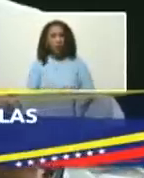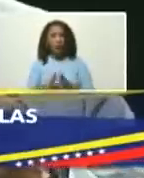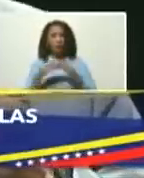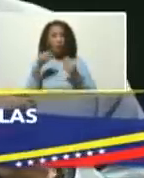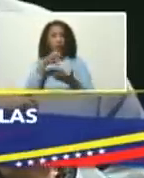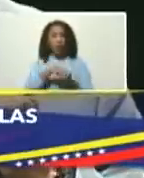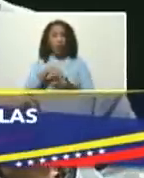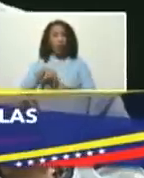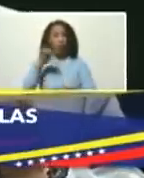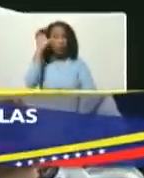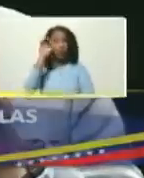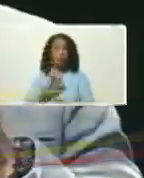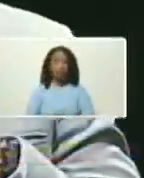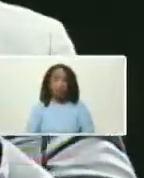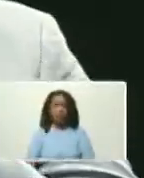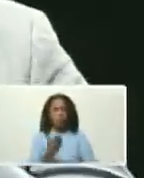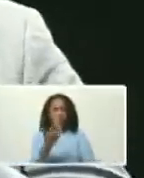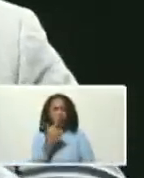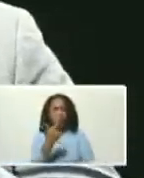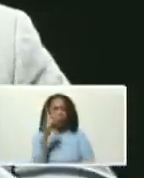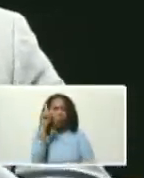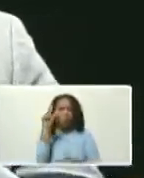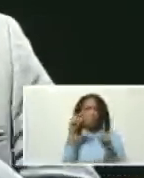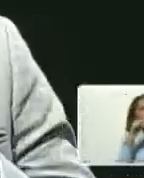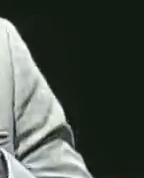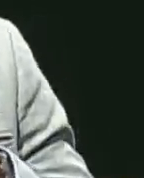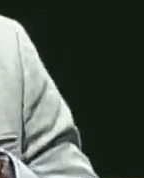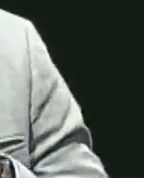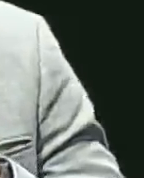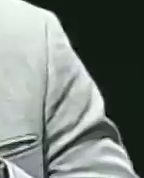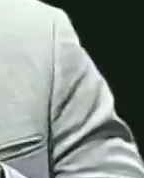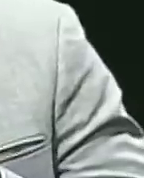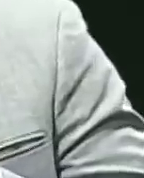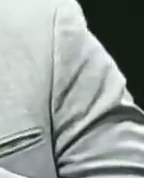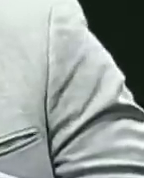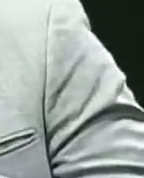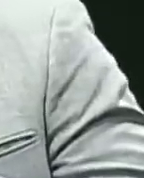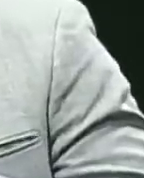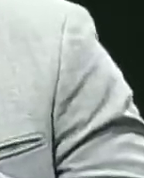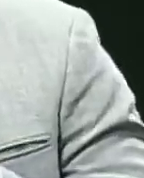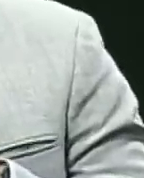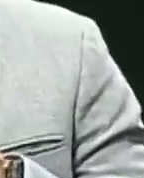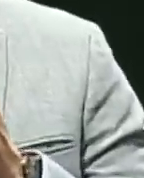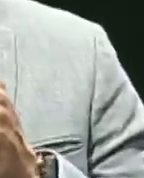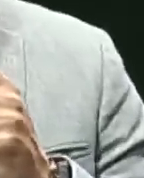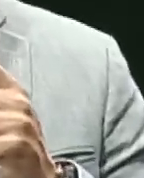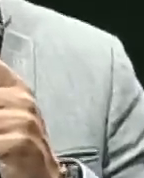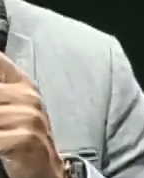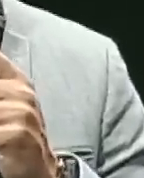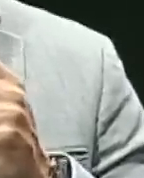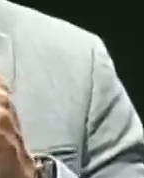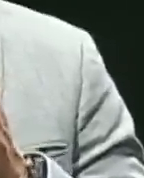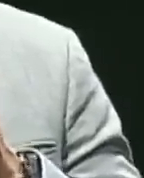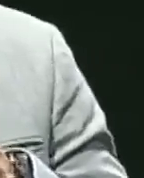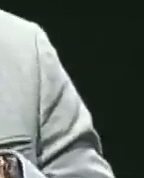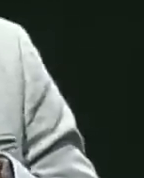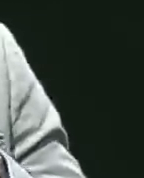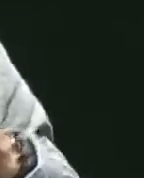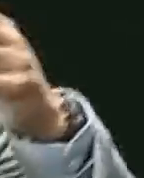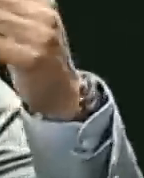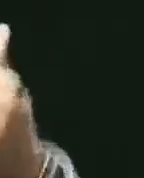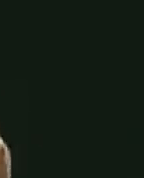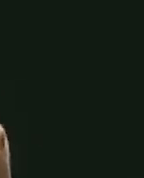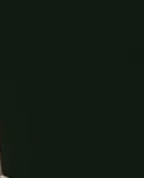estados del país usted ha dicho una palabra que orienta y es transversal que es un nuevo modelo económico productivo